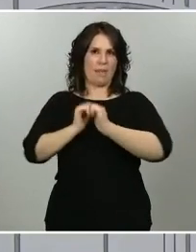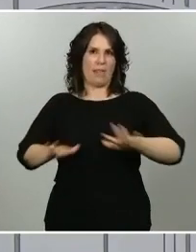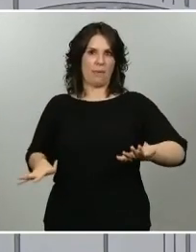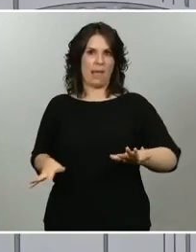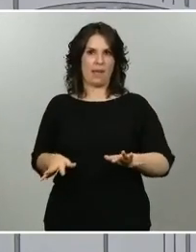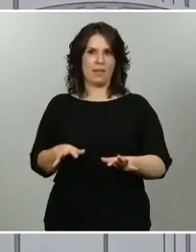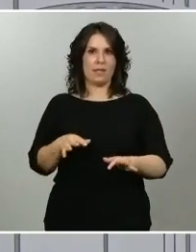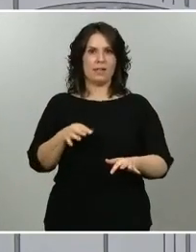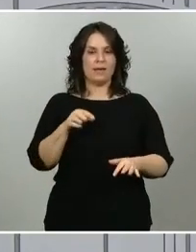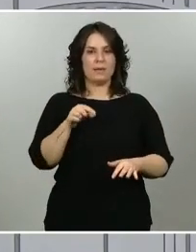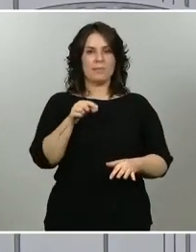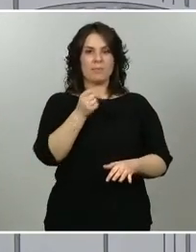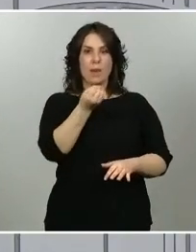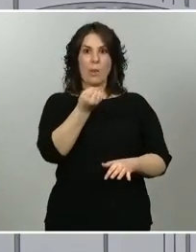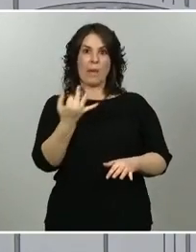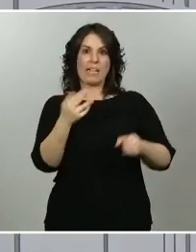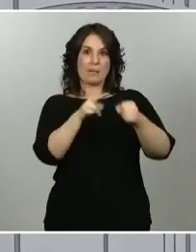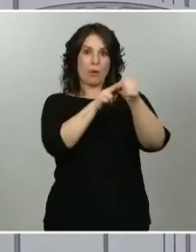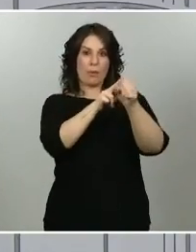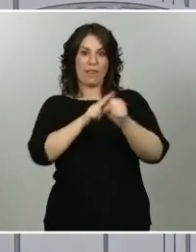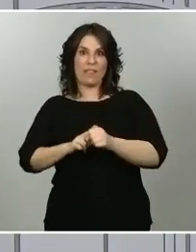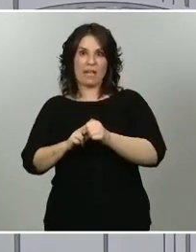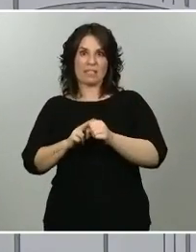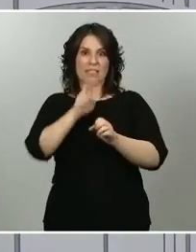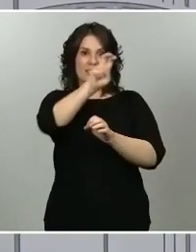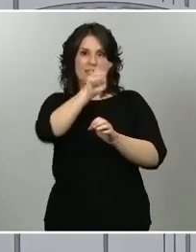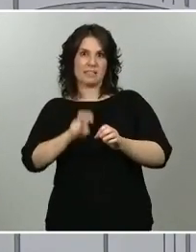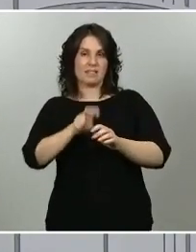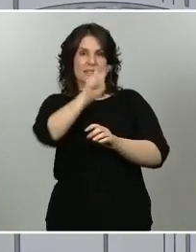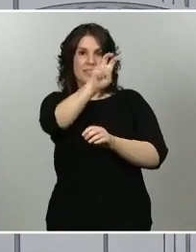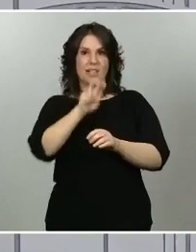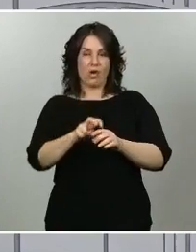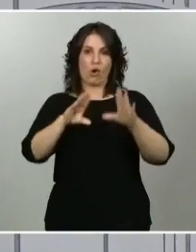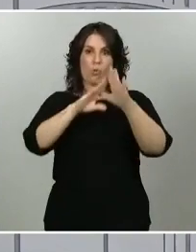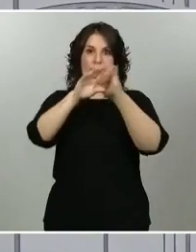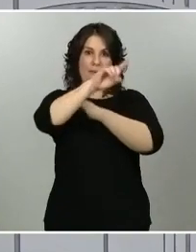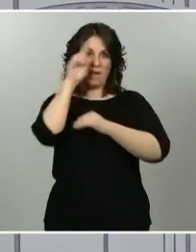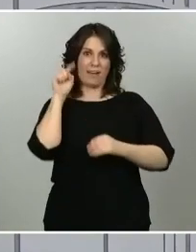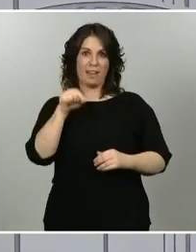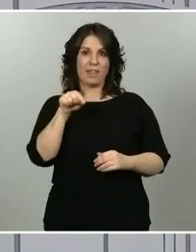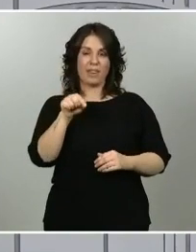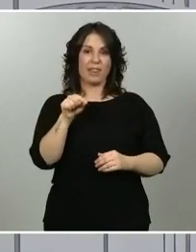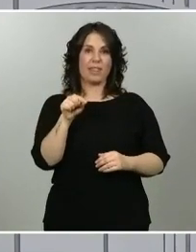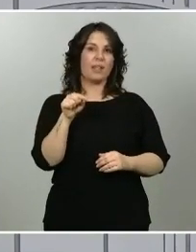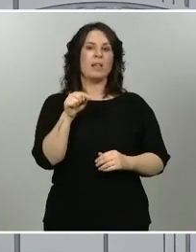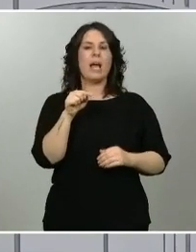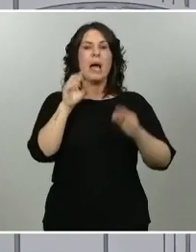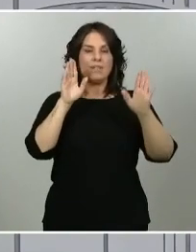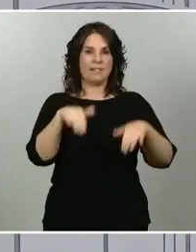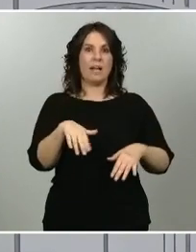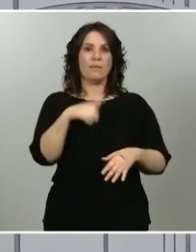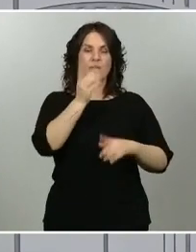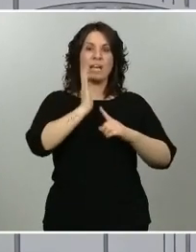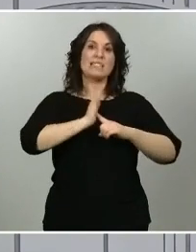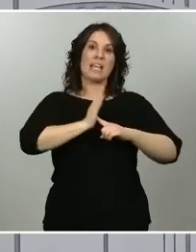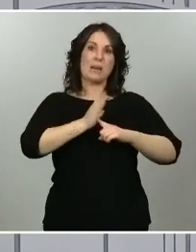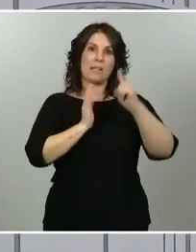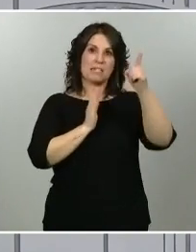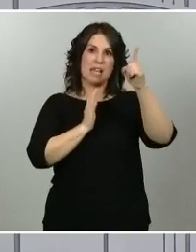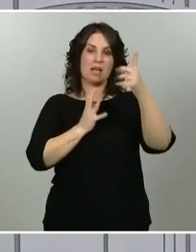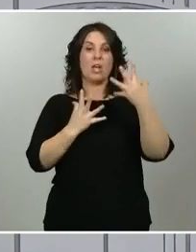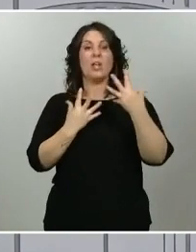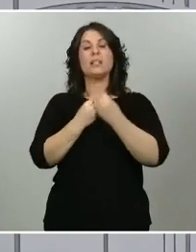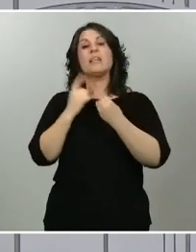y la Comunidad de Madrid ha hecho que la Comunidad de Castilla-La Mancha junto con Castilla-León